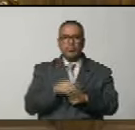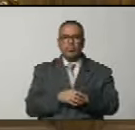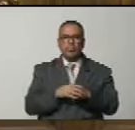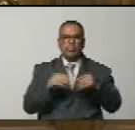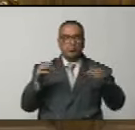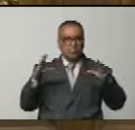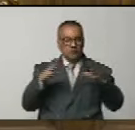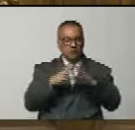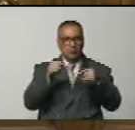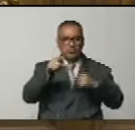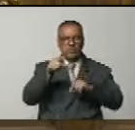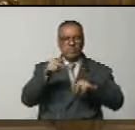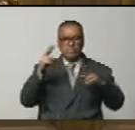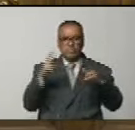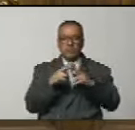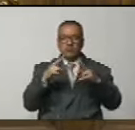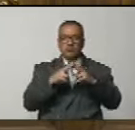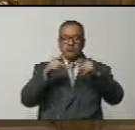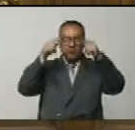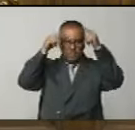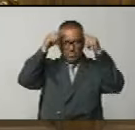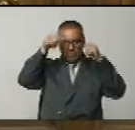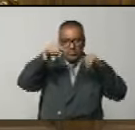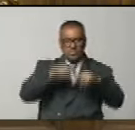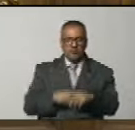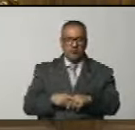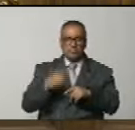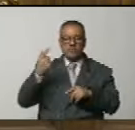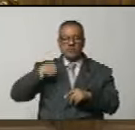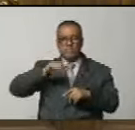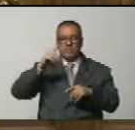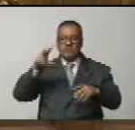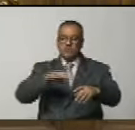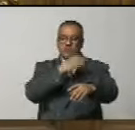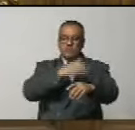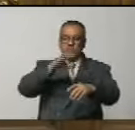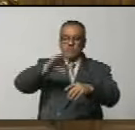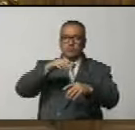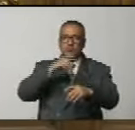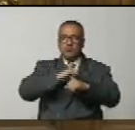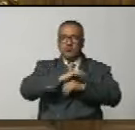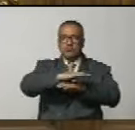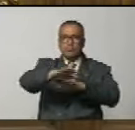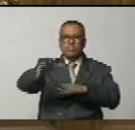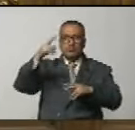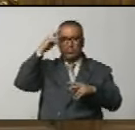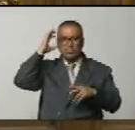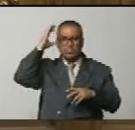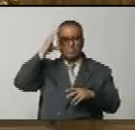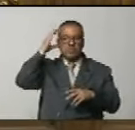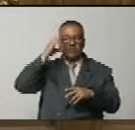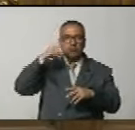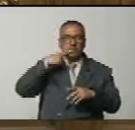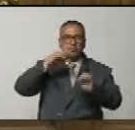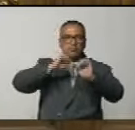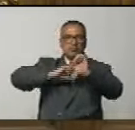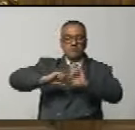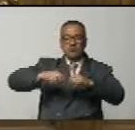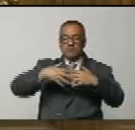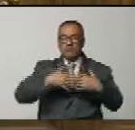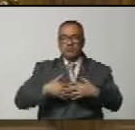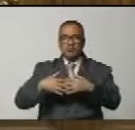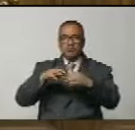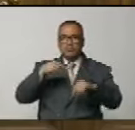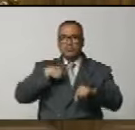todo eso se encuentra Chávez y encuentra en las canciones llaneras la conciencia antiimperialista, como